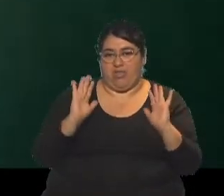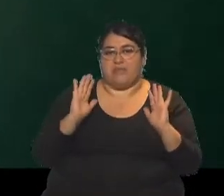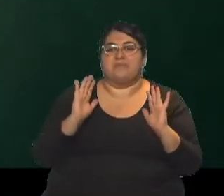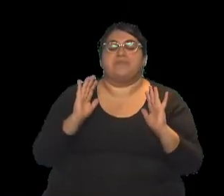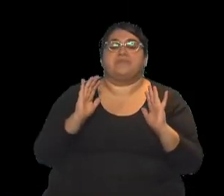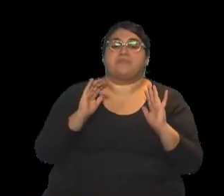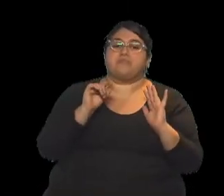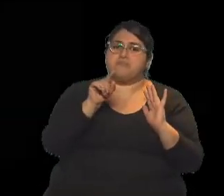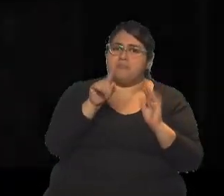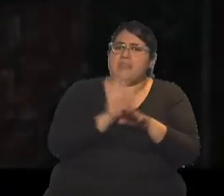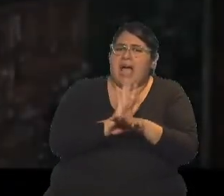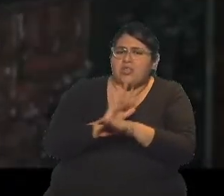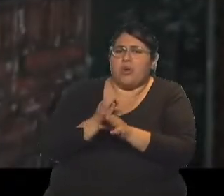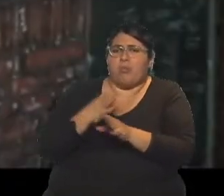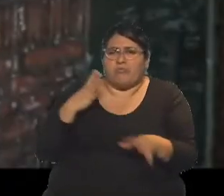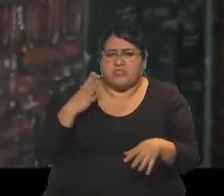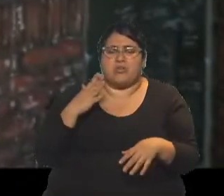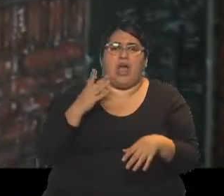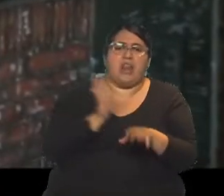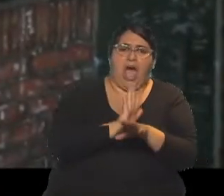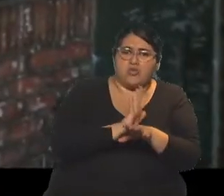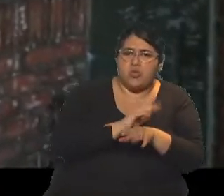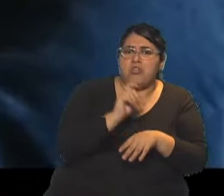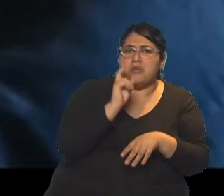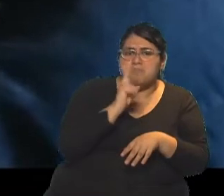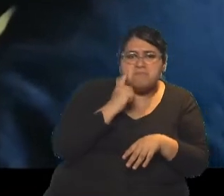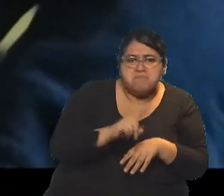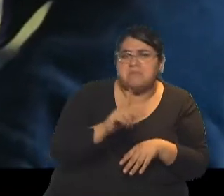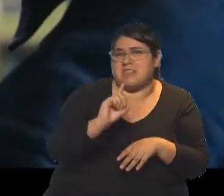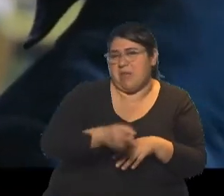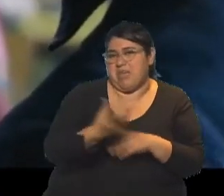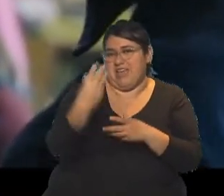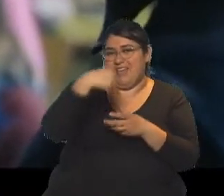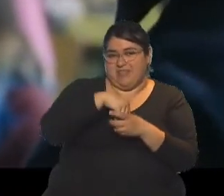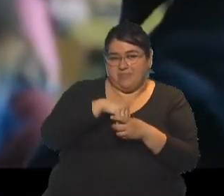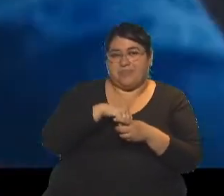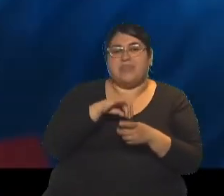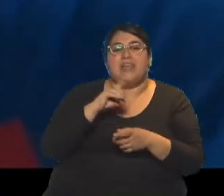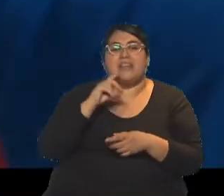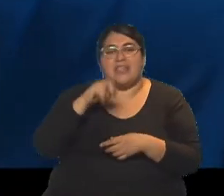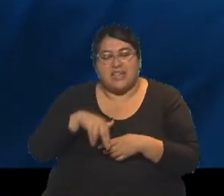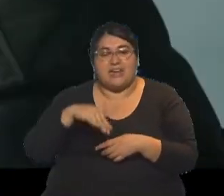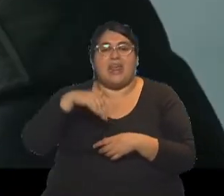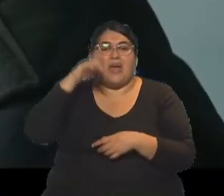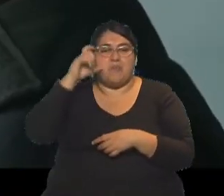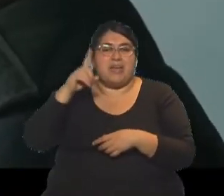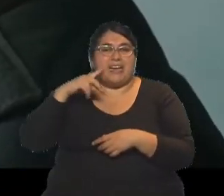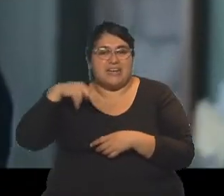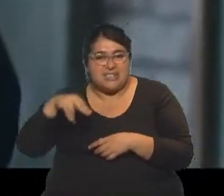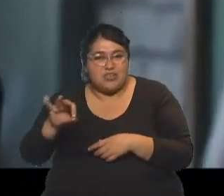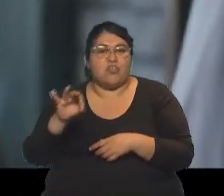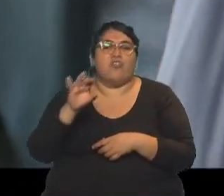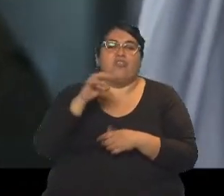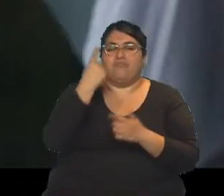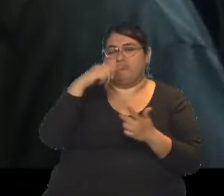trabajo de todos sus actores profesionales y los que no. Y ahí está Lucas Arrúa haciendo Dylan, está María Merlino, Rita Cortés, Renata Lerman